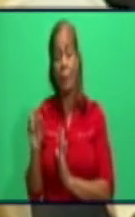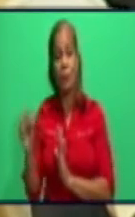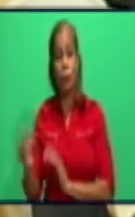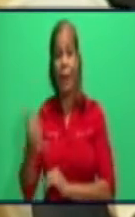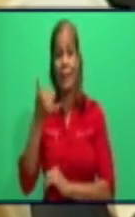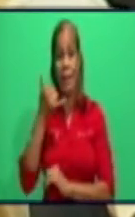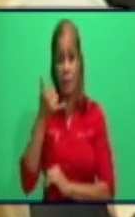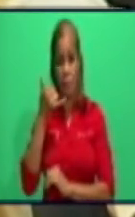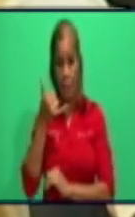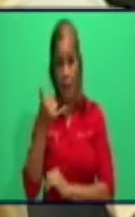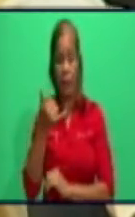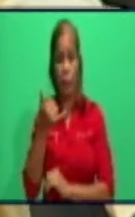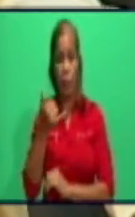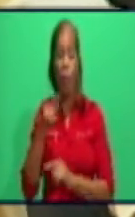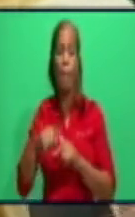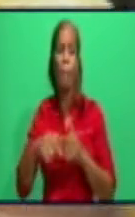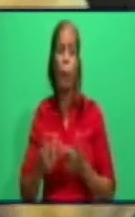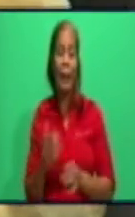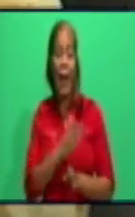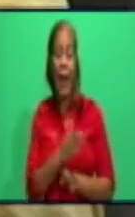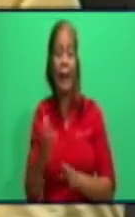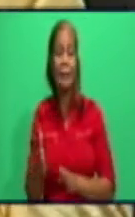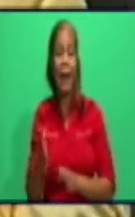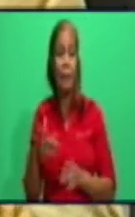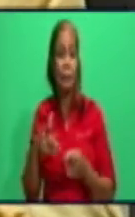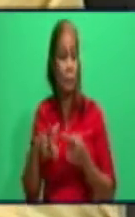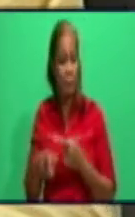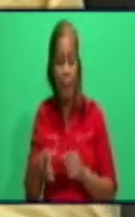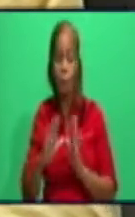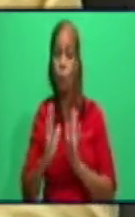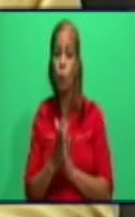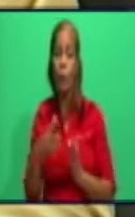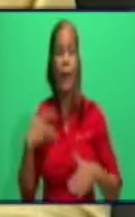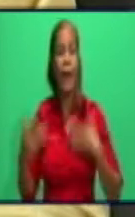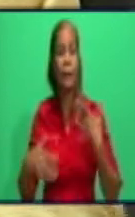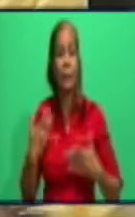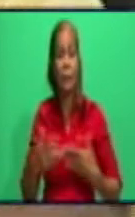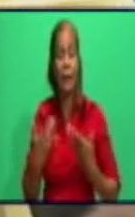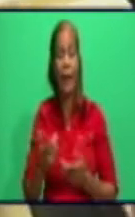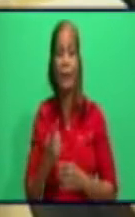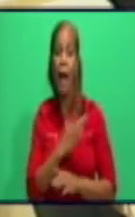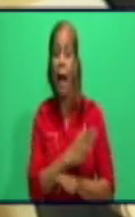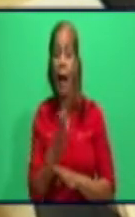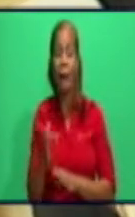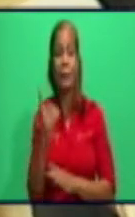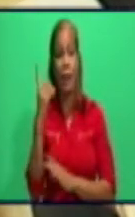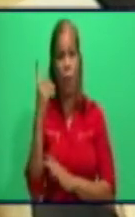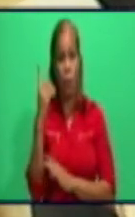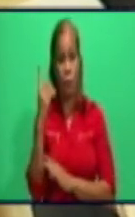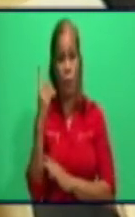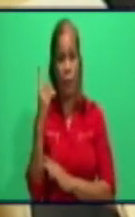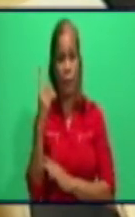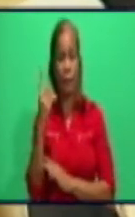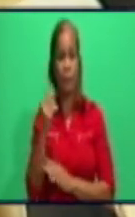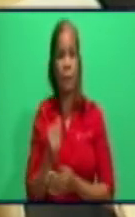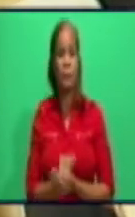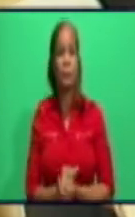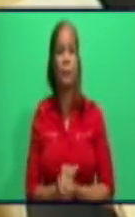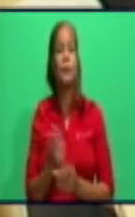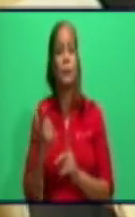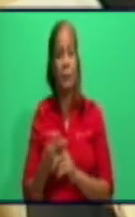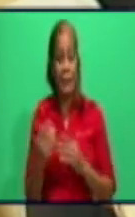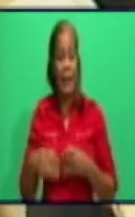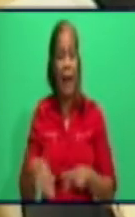quedado convencido del por qué limitar ese grupo de actividades y solamente dejar dentro de las actividades por cuenta